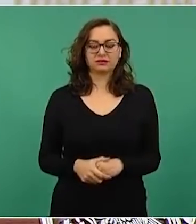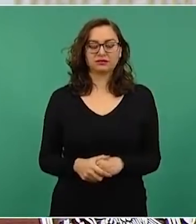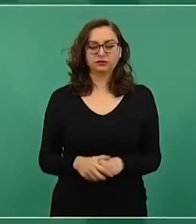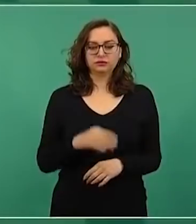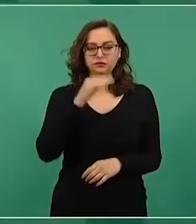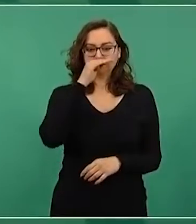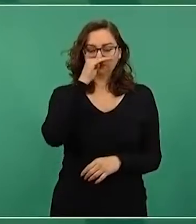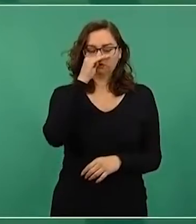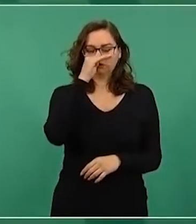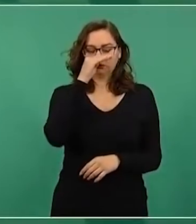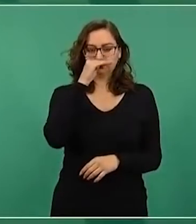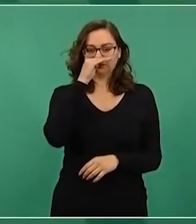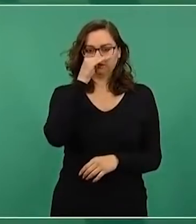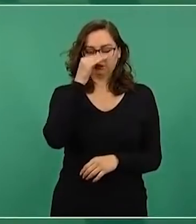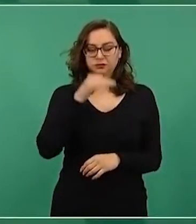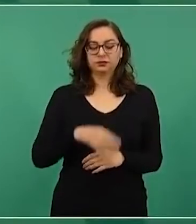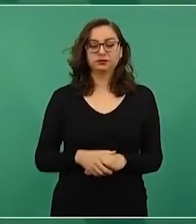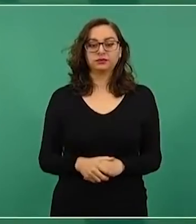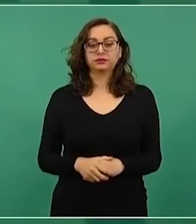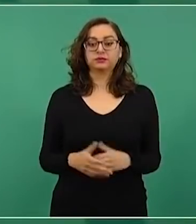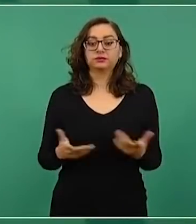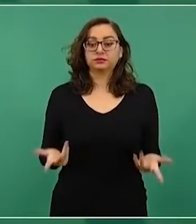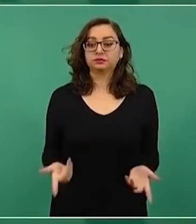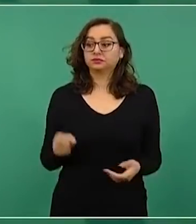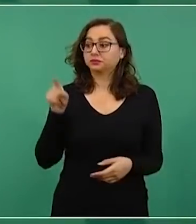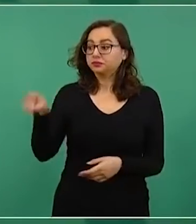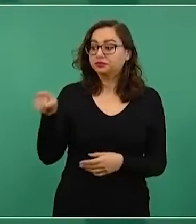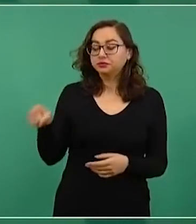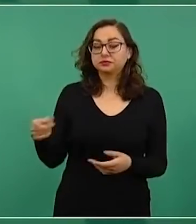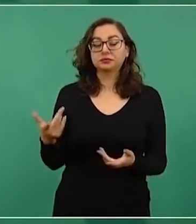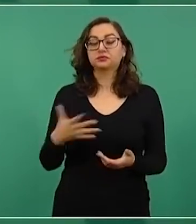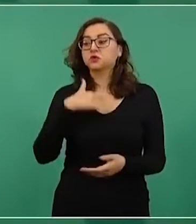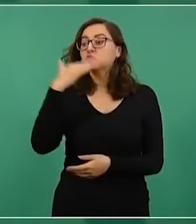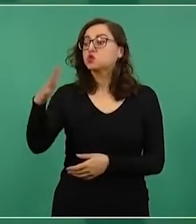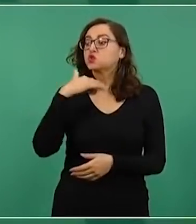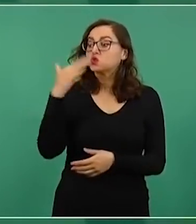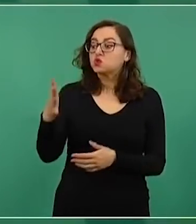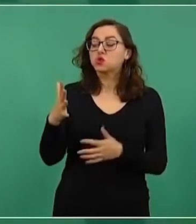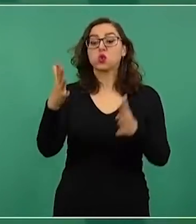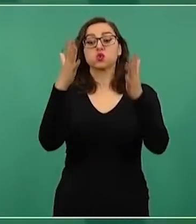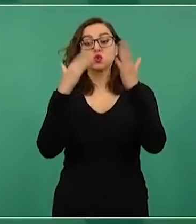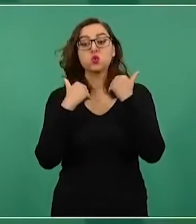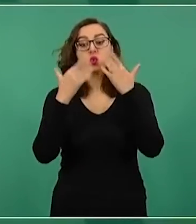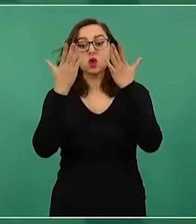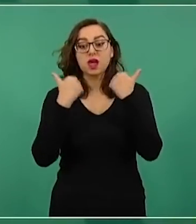Entonces, no hay corrupción y por lo mismo